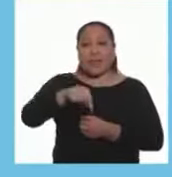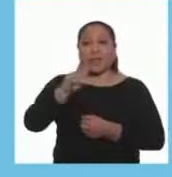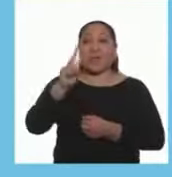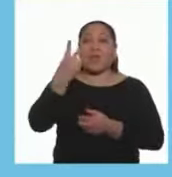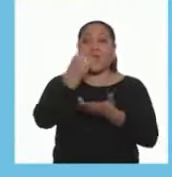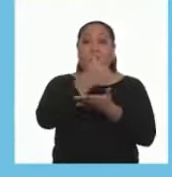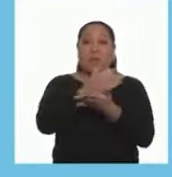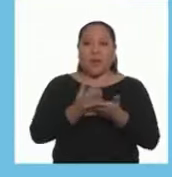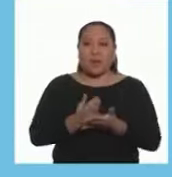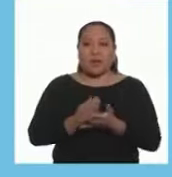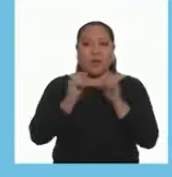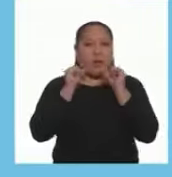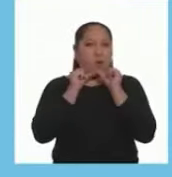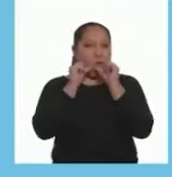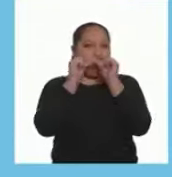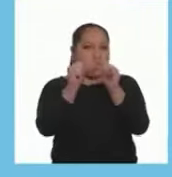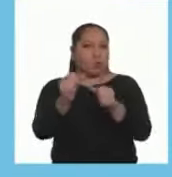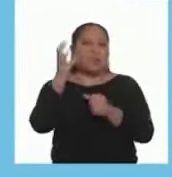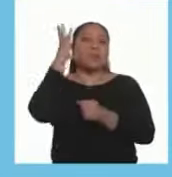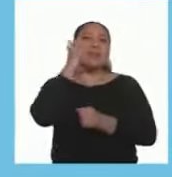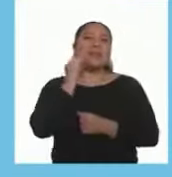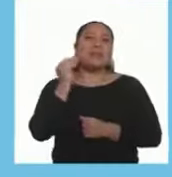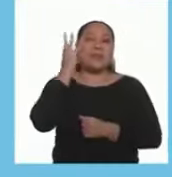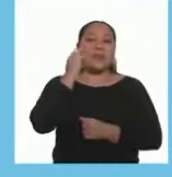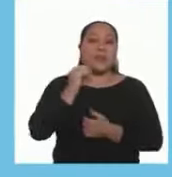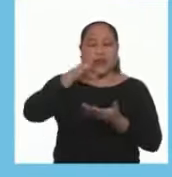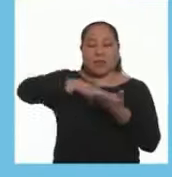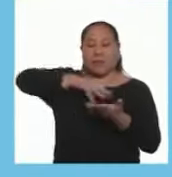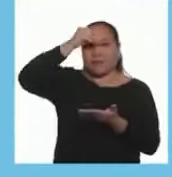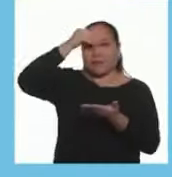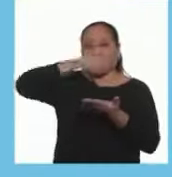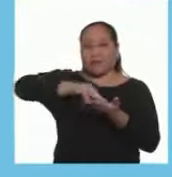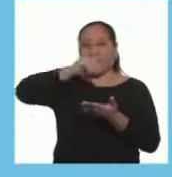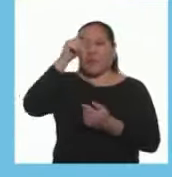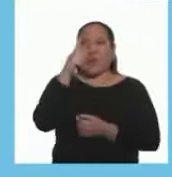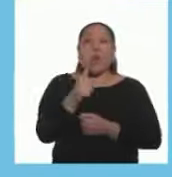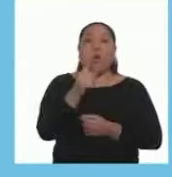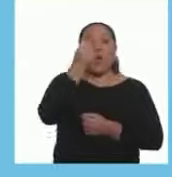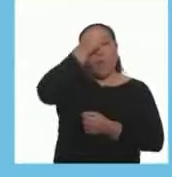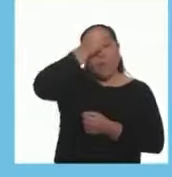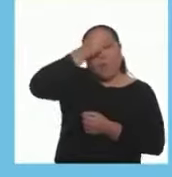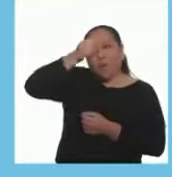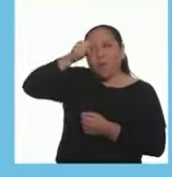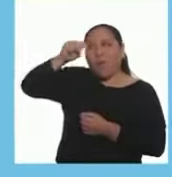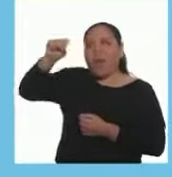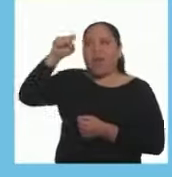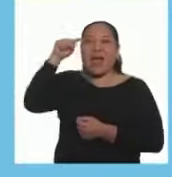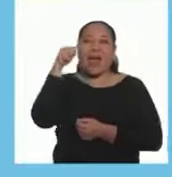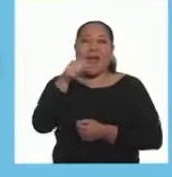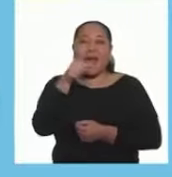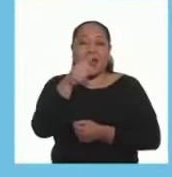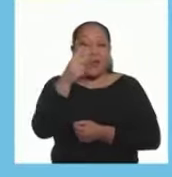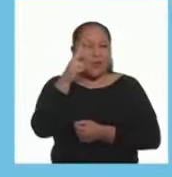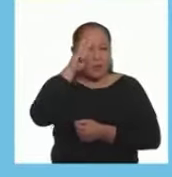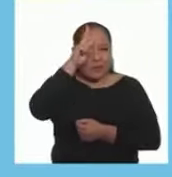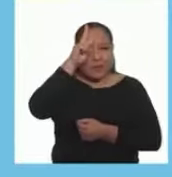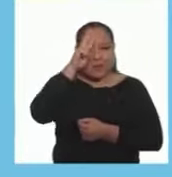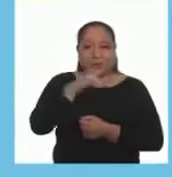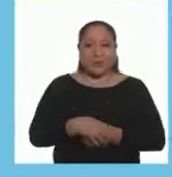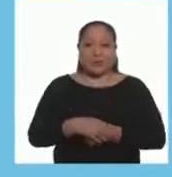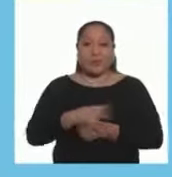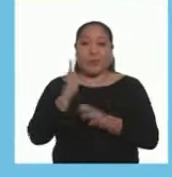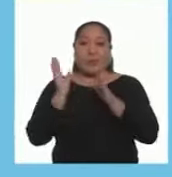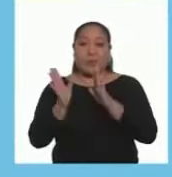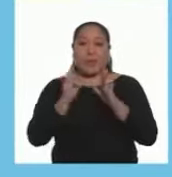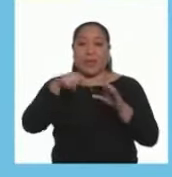Familias En este segundo bloque Continuamos con la experiencia De aprendizaje Un viaje Por el Perú